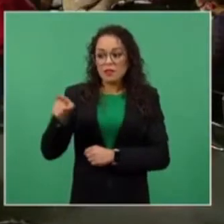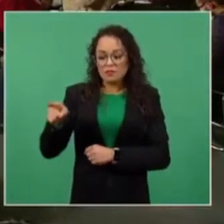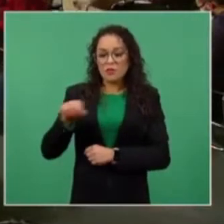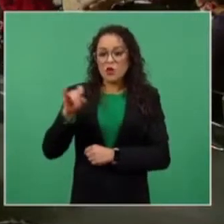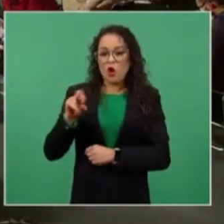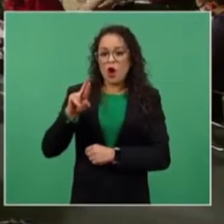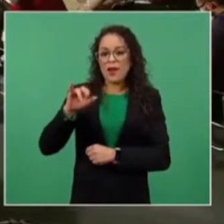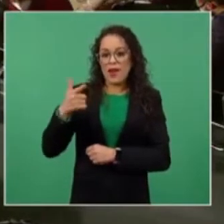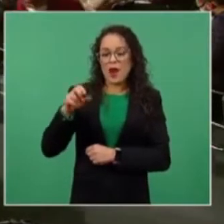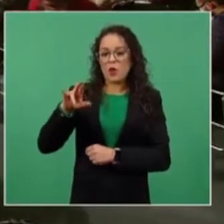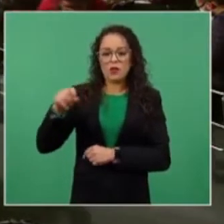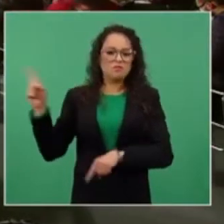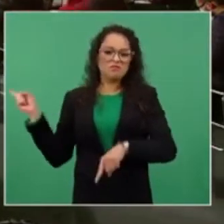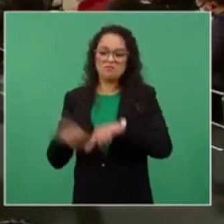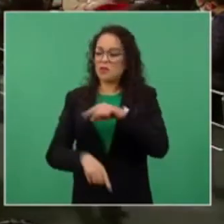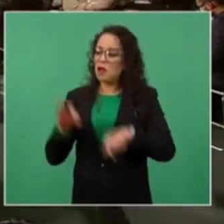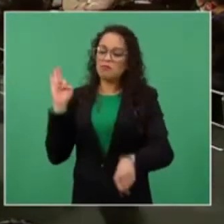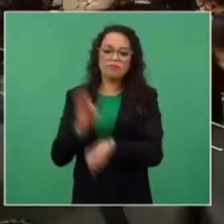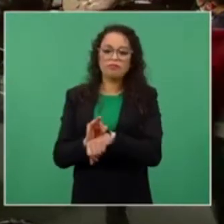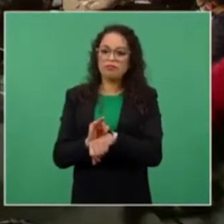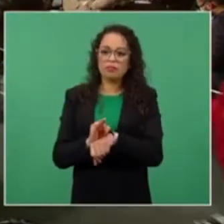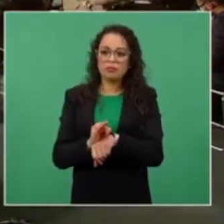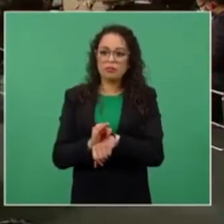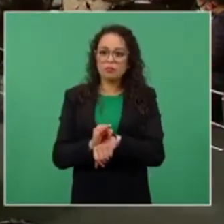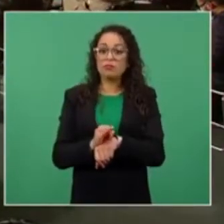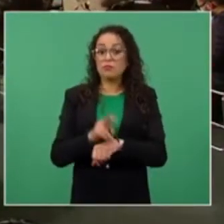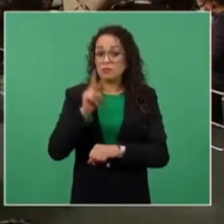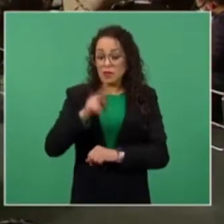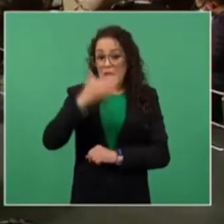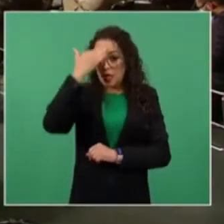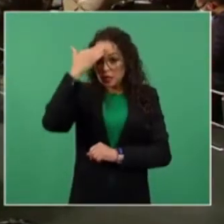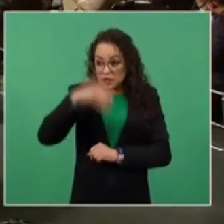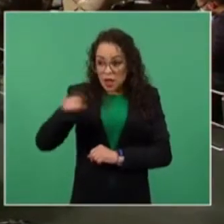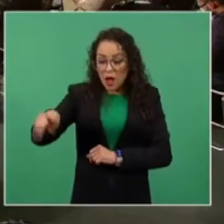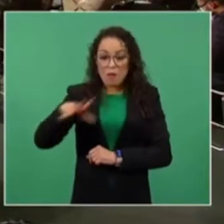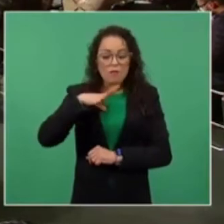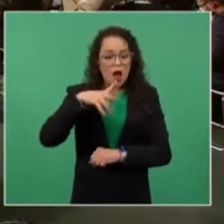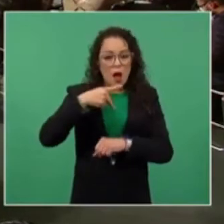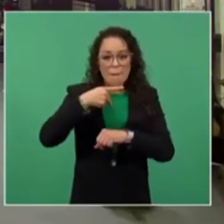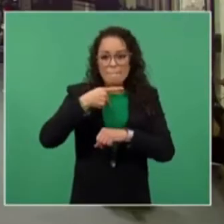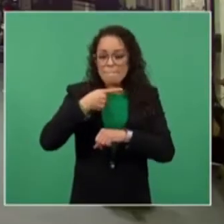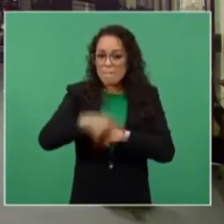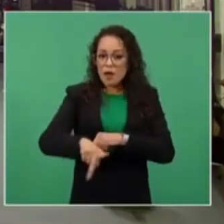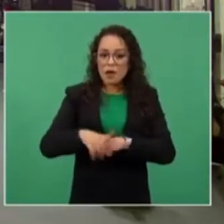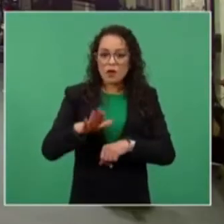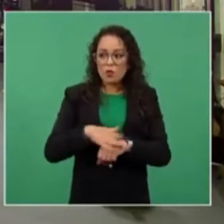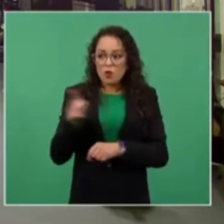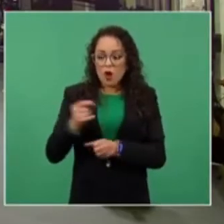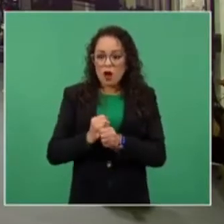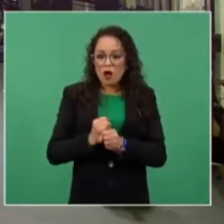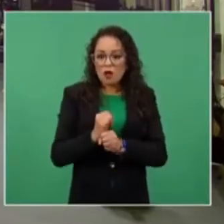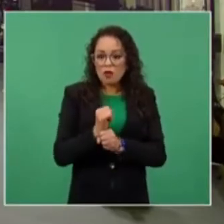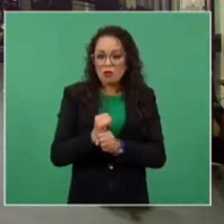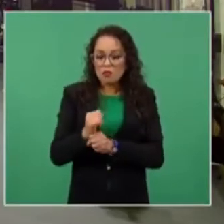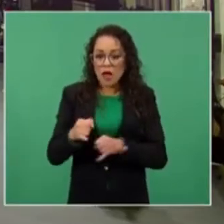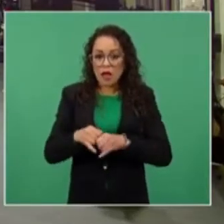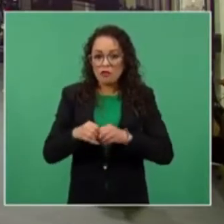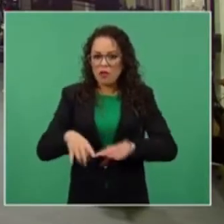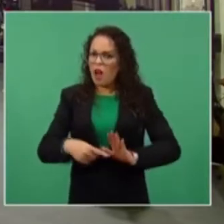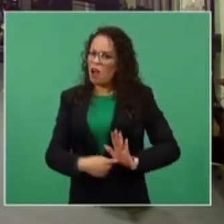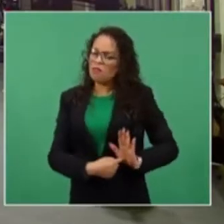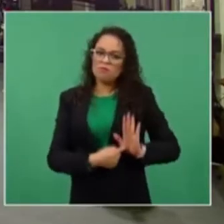que está en riesgo latente por las investigaciones que el compañero Jesús Lemus ha sacado a la luz,